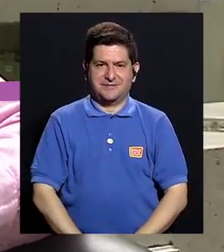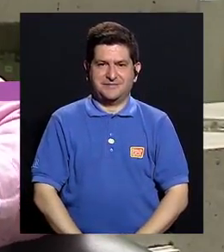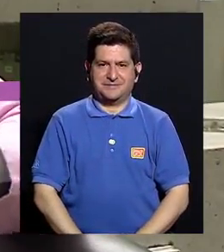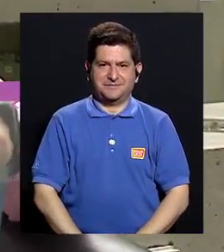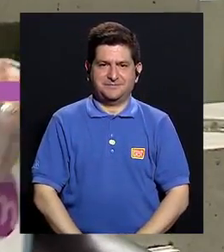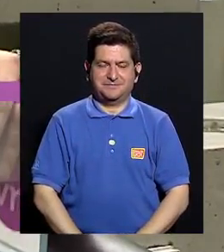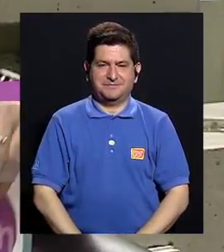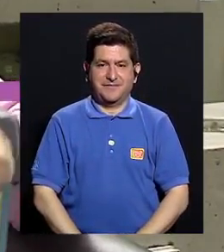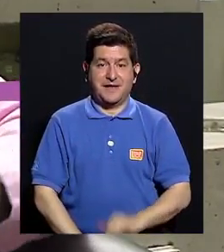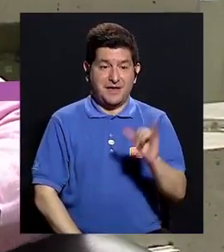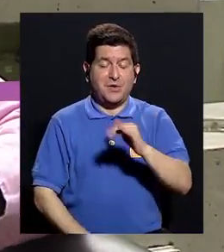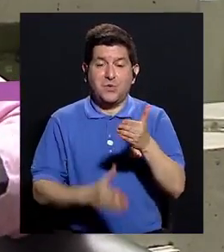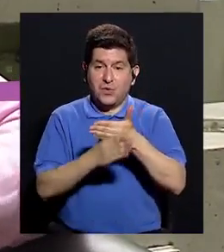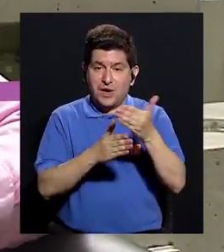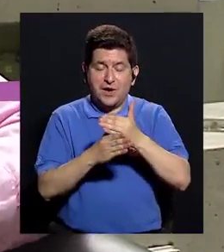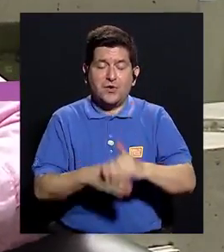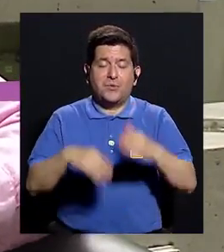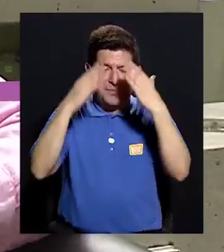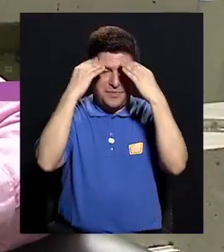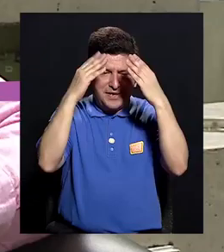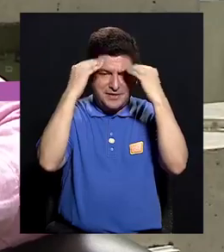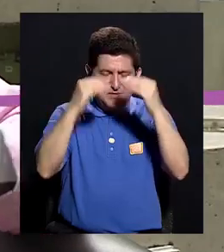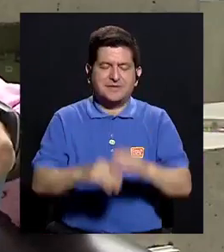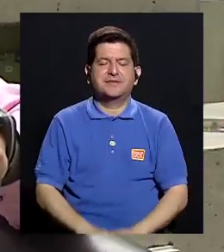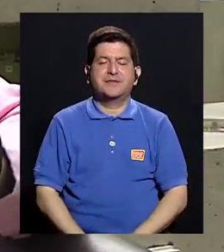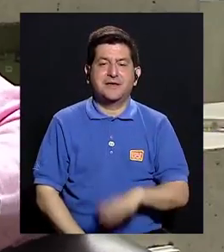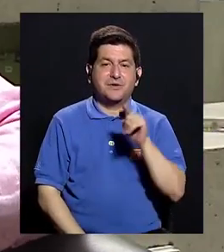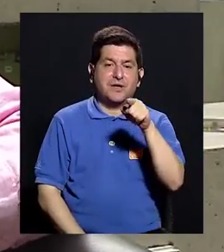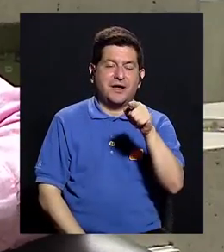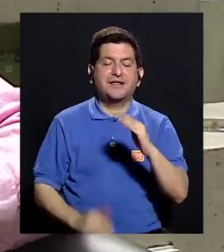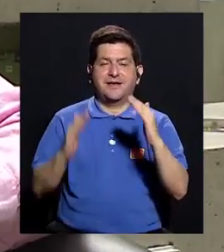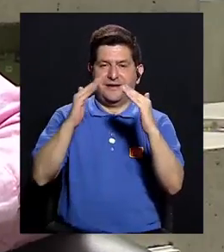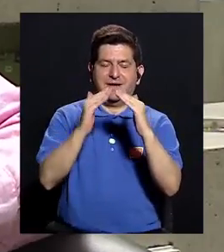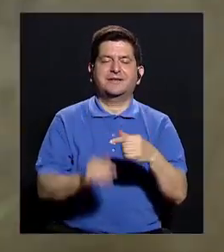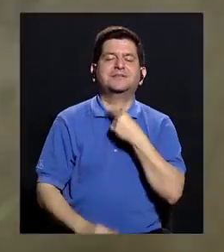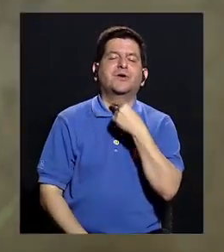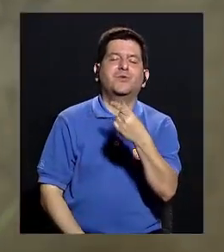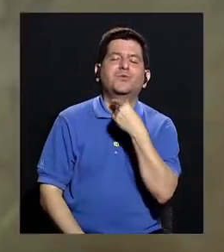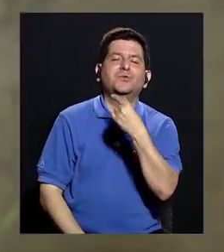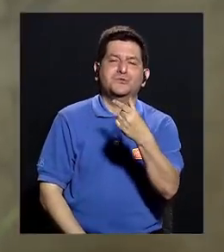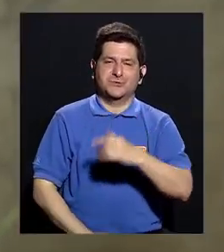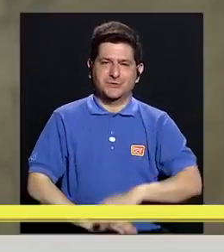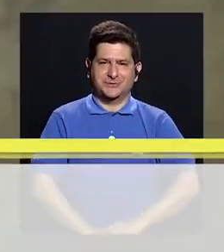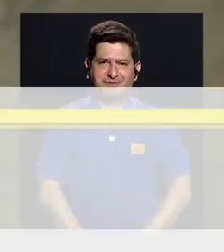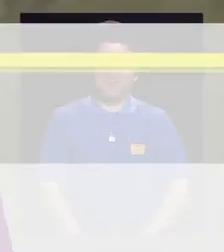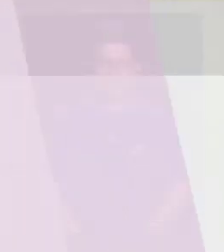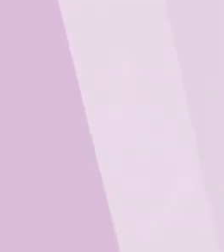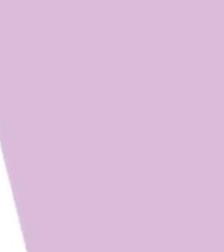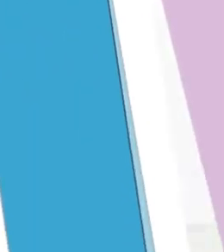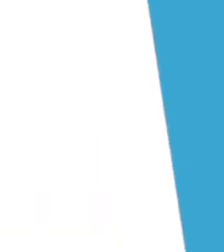nosotros y poder compartir esta información tan valiosa allá en sus hogares. Un gusto, un placer.